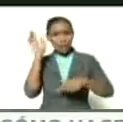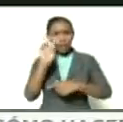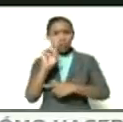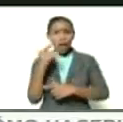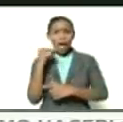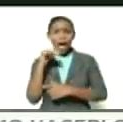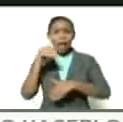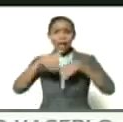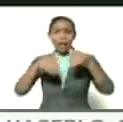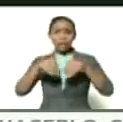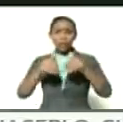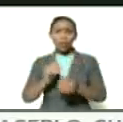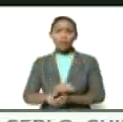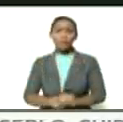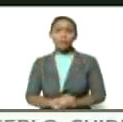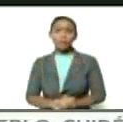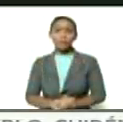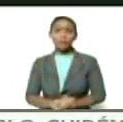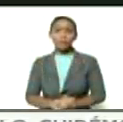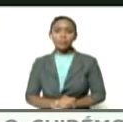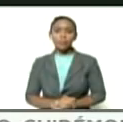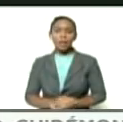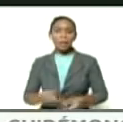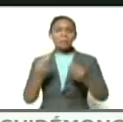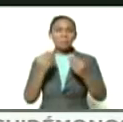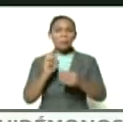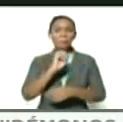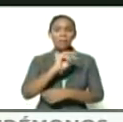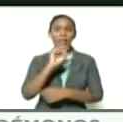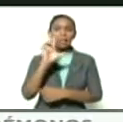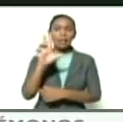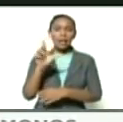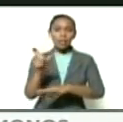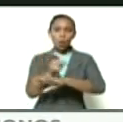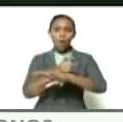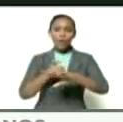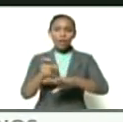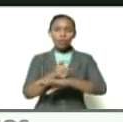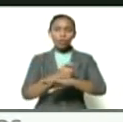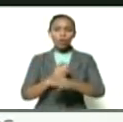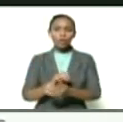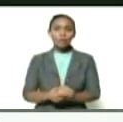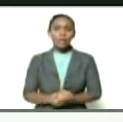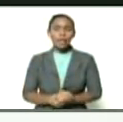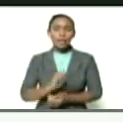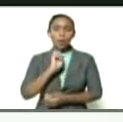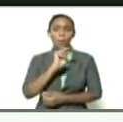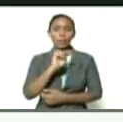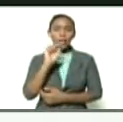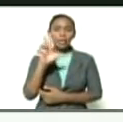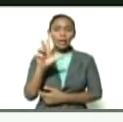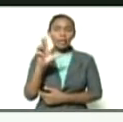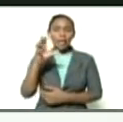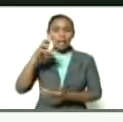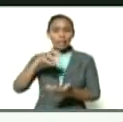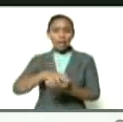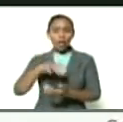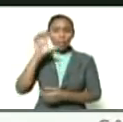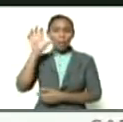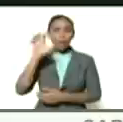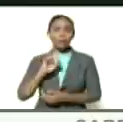elecciones para las 23 gobernaciones de los 23 estados del país